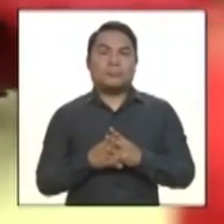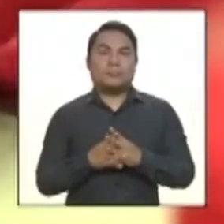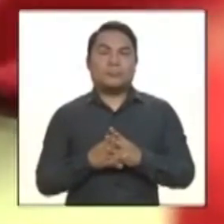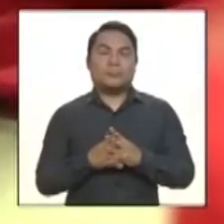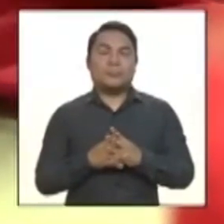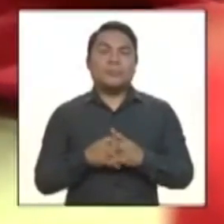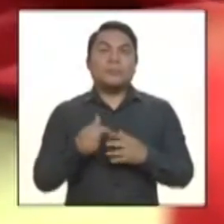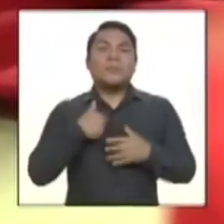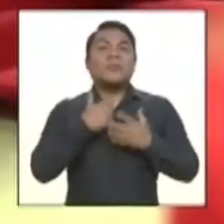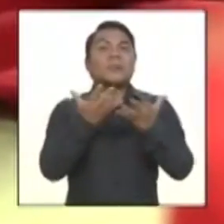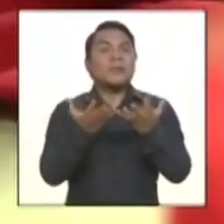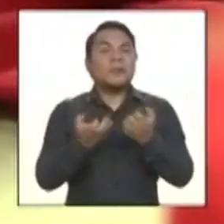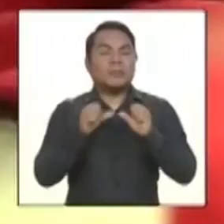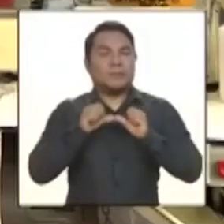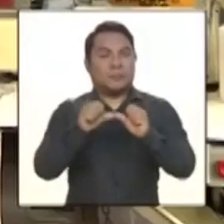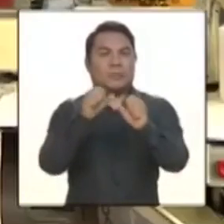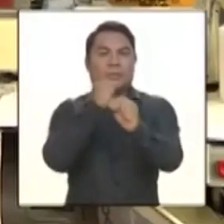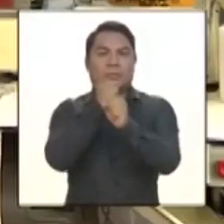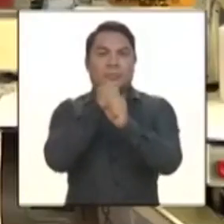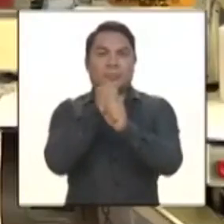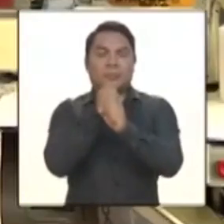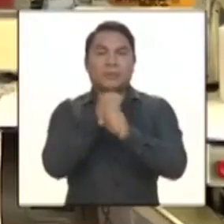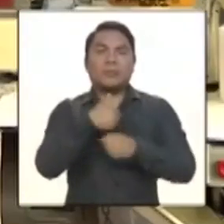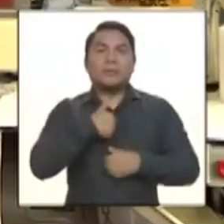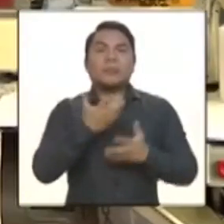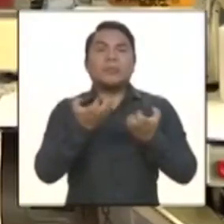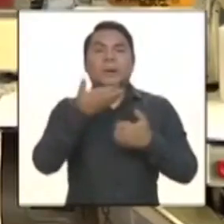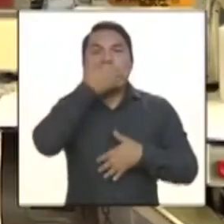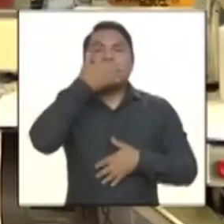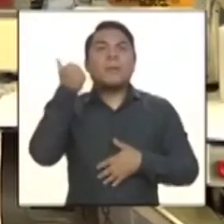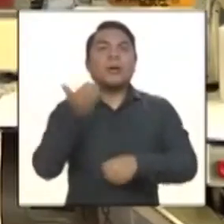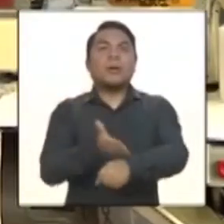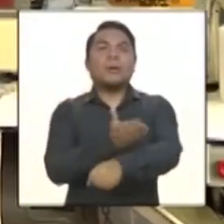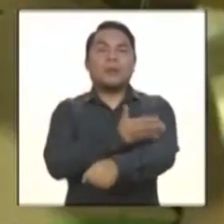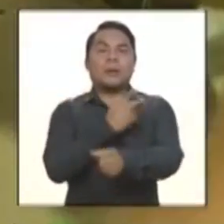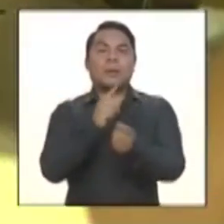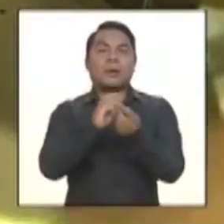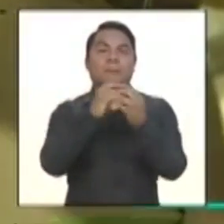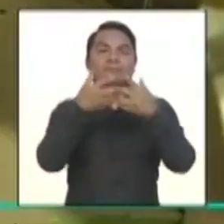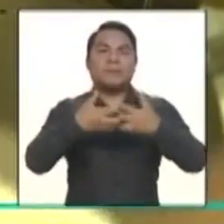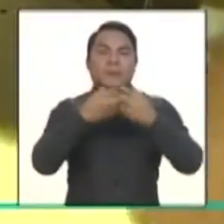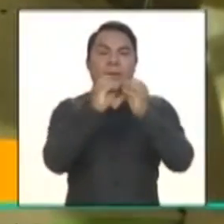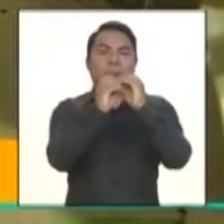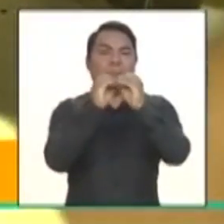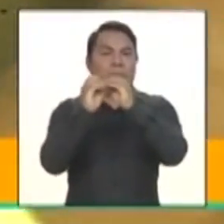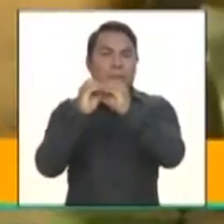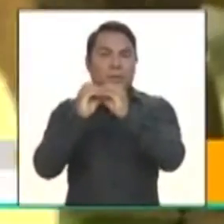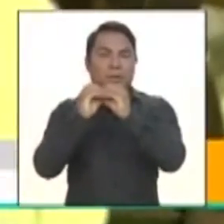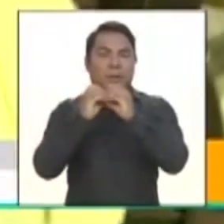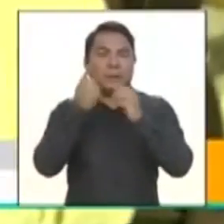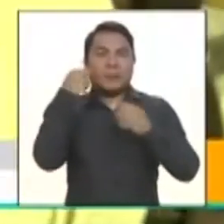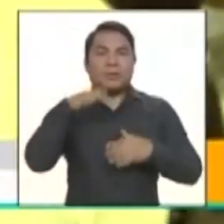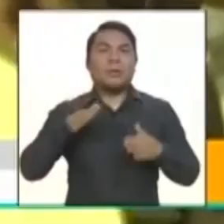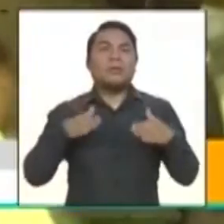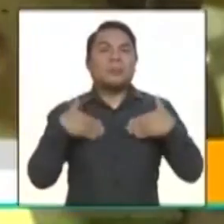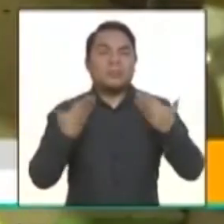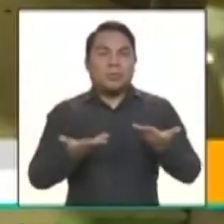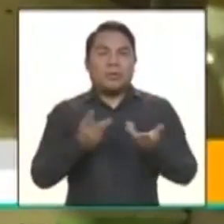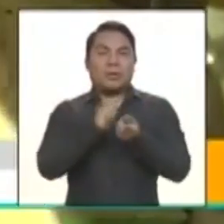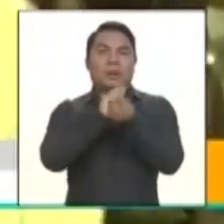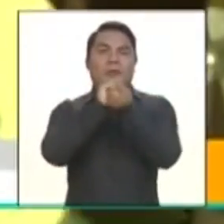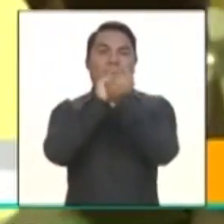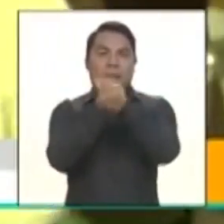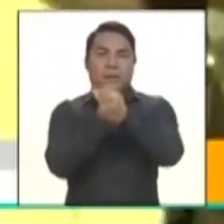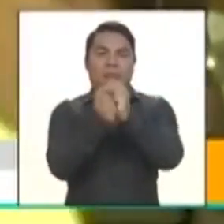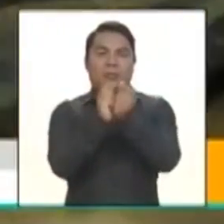Quiero seguir trabajando, este, quiero mejorar mis máquinas para que se puedan adaptar a mí,